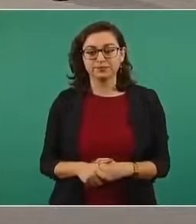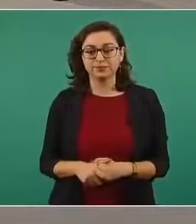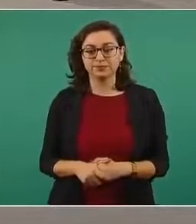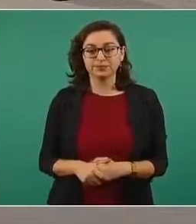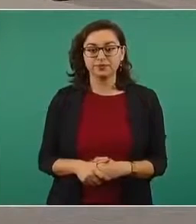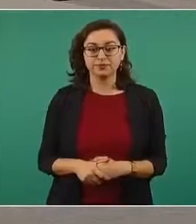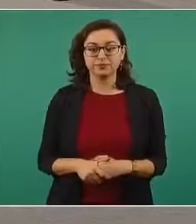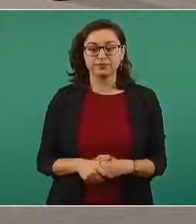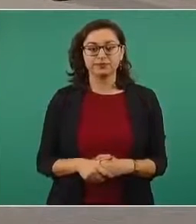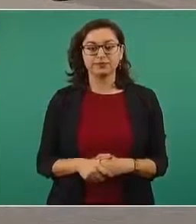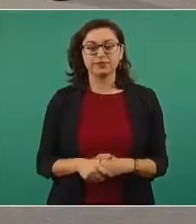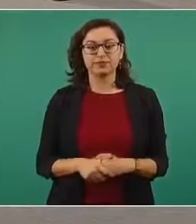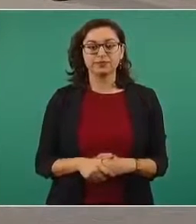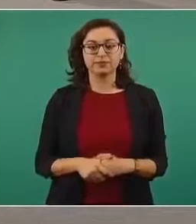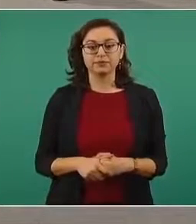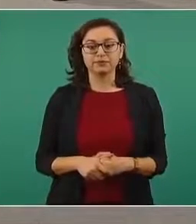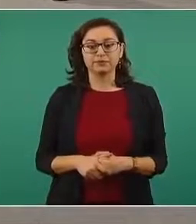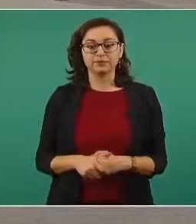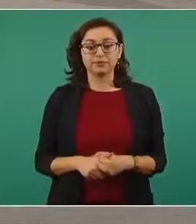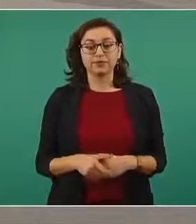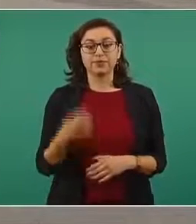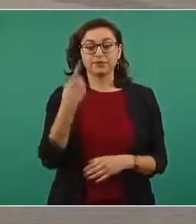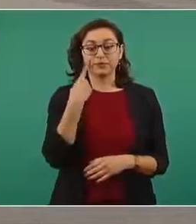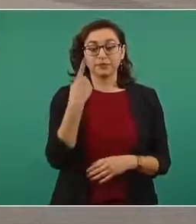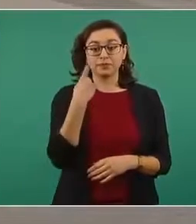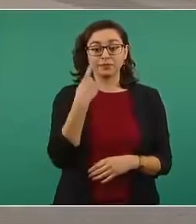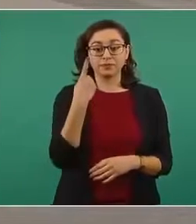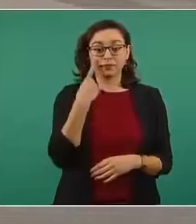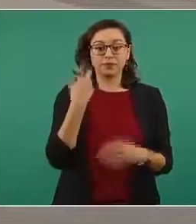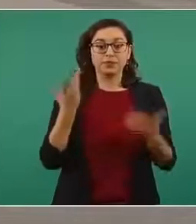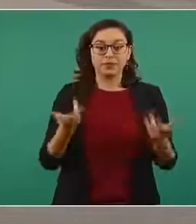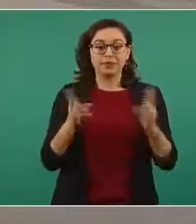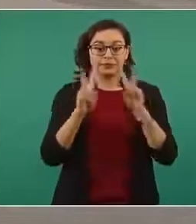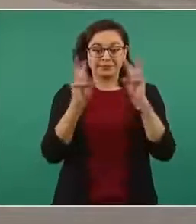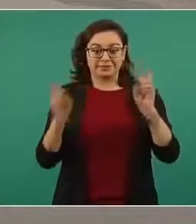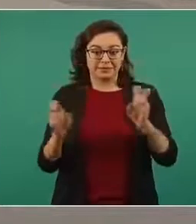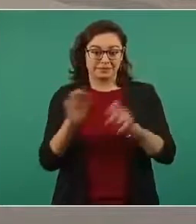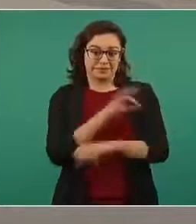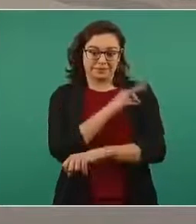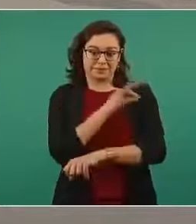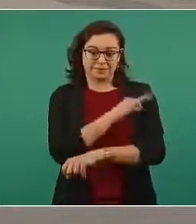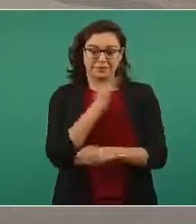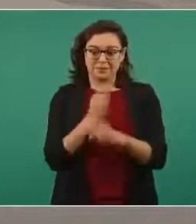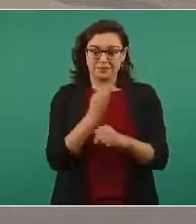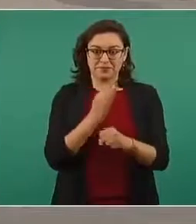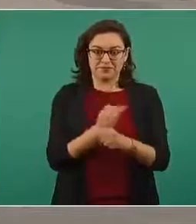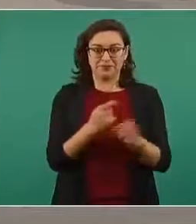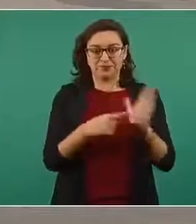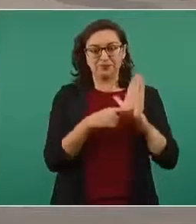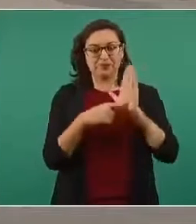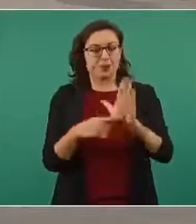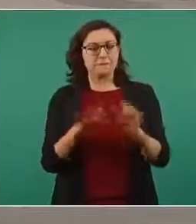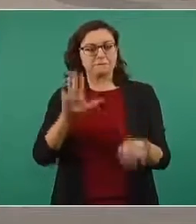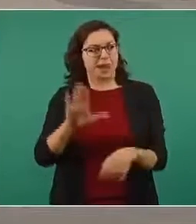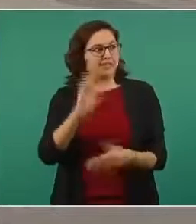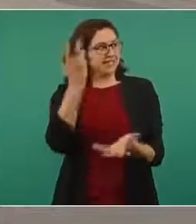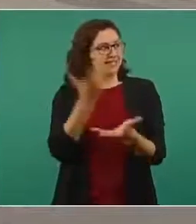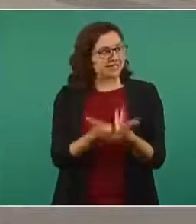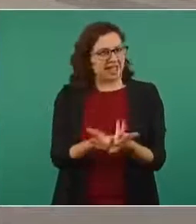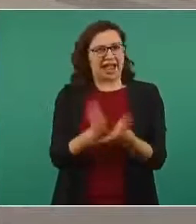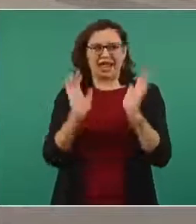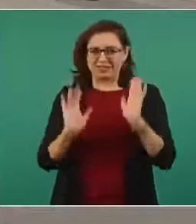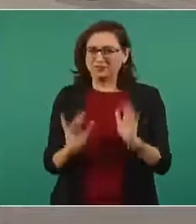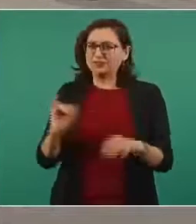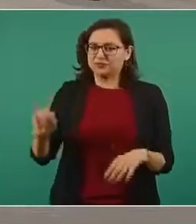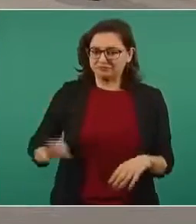No, pero antes. Ayer, pues ya que estamos en este intermedio tan